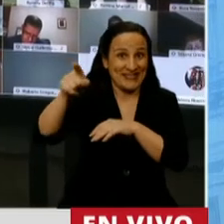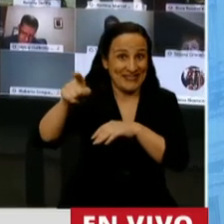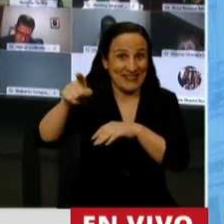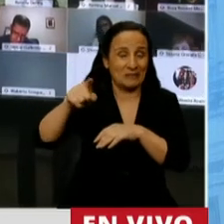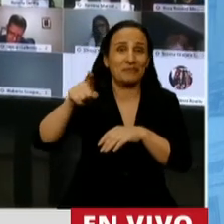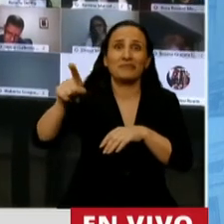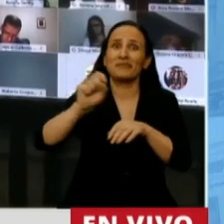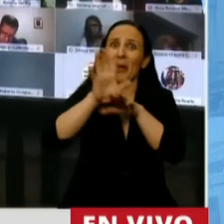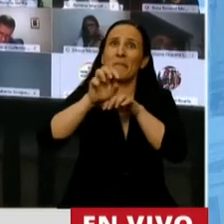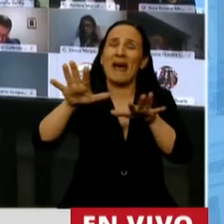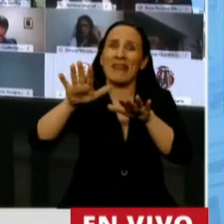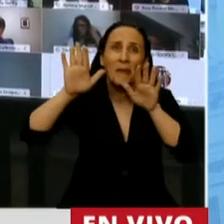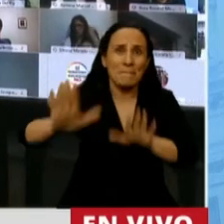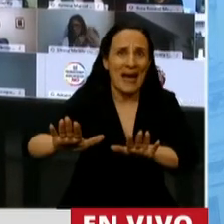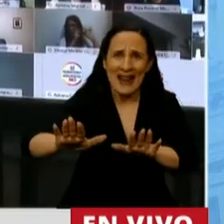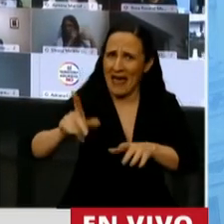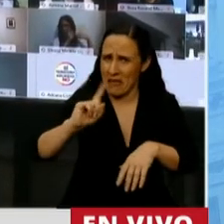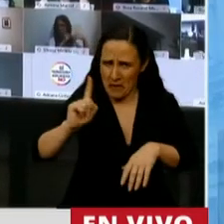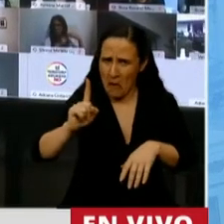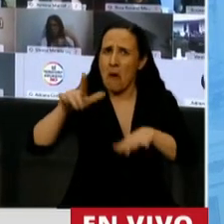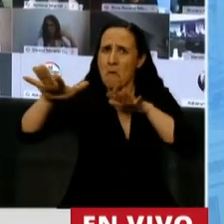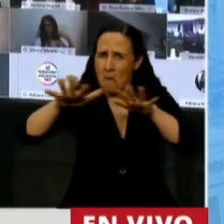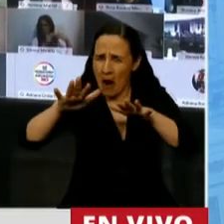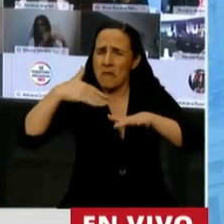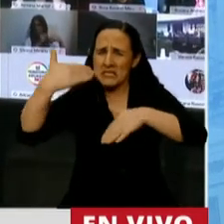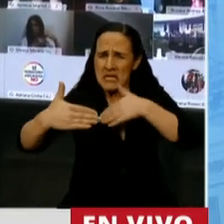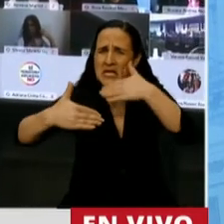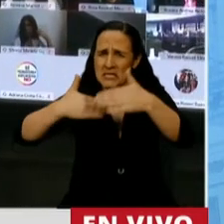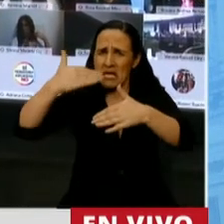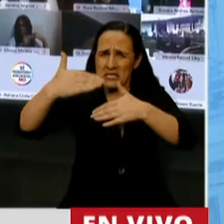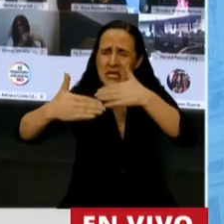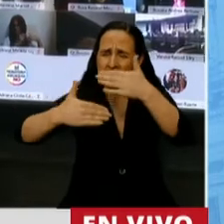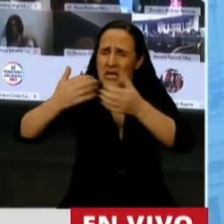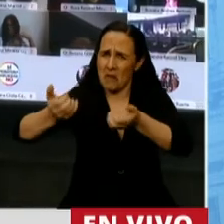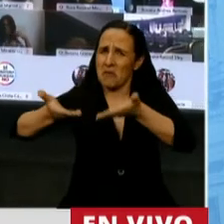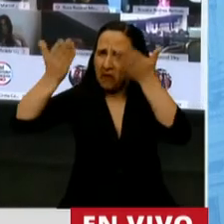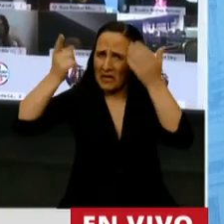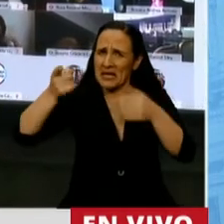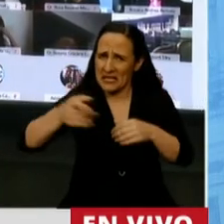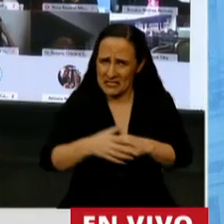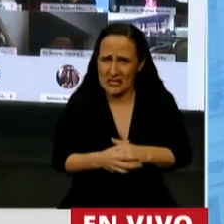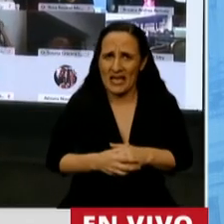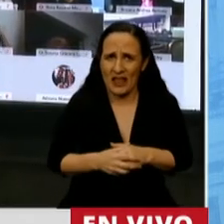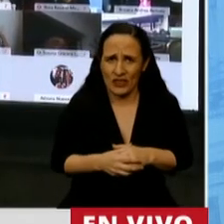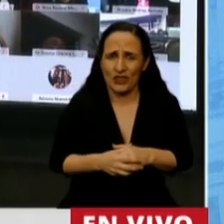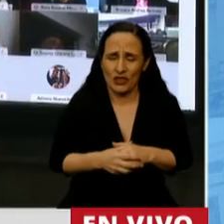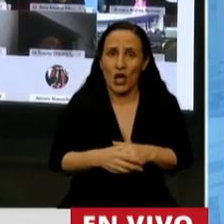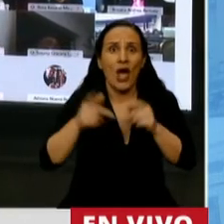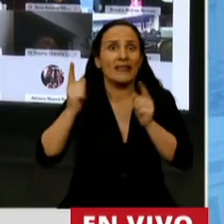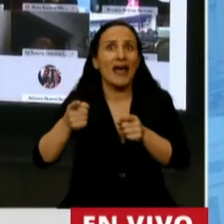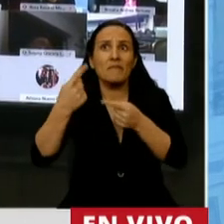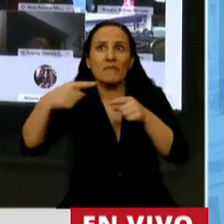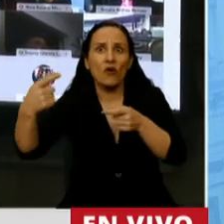quedarse en pandemia, marca que sigue haciendo y creciendo y también lleva improntas a la República